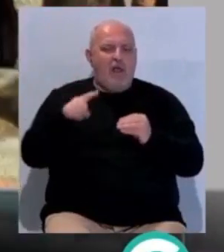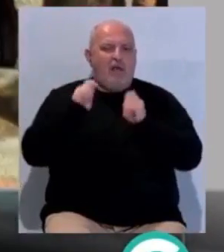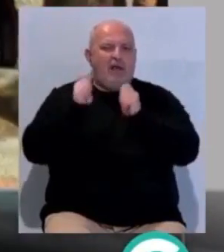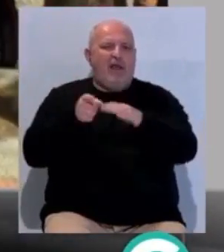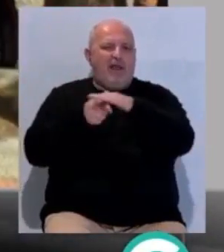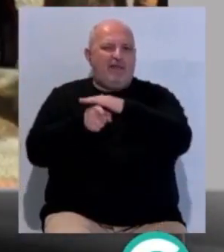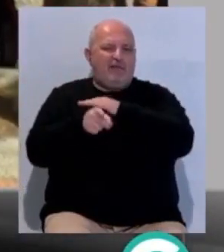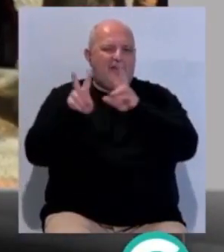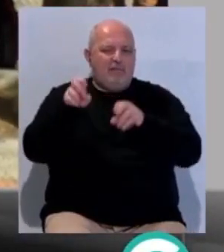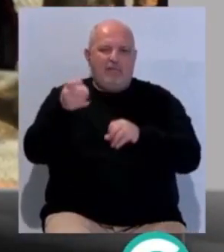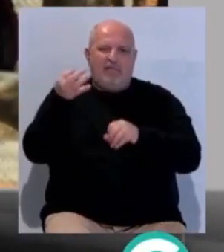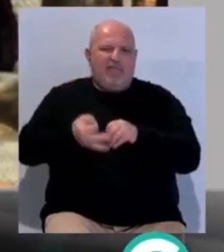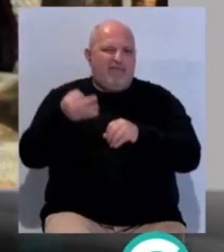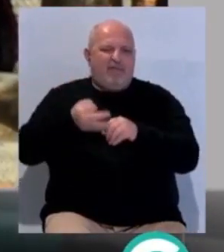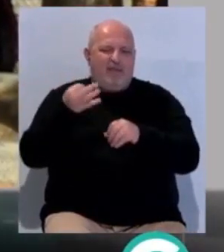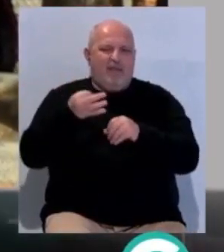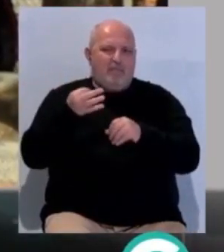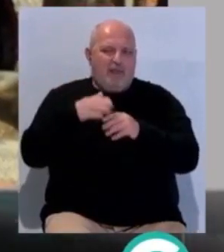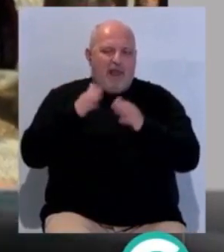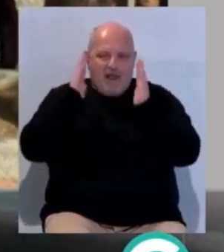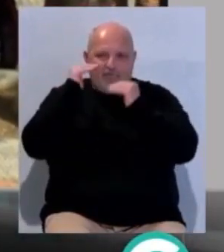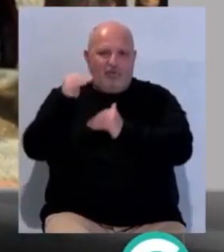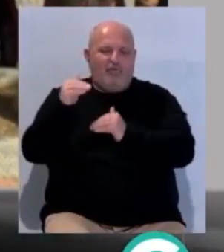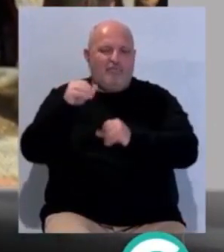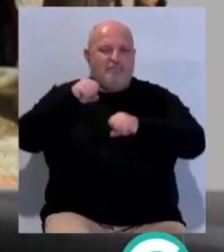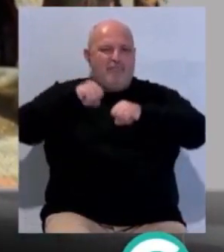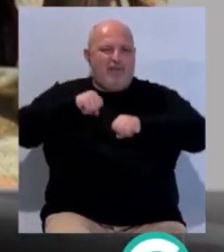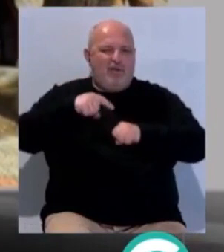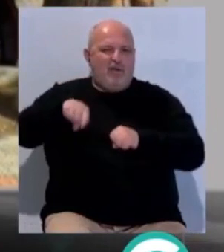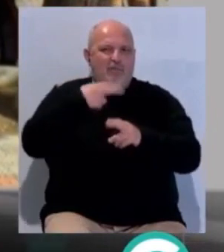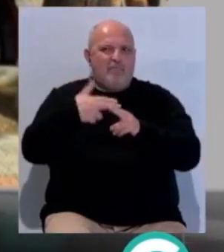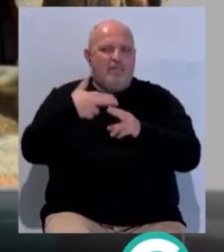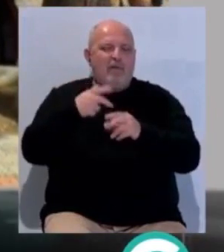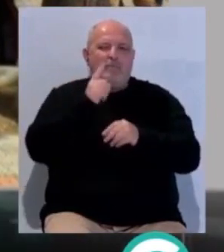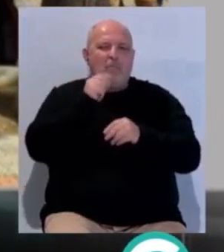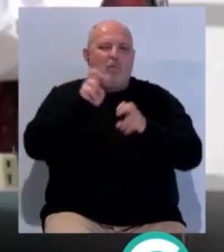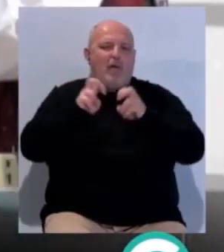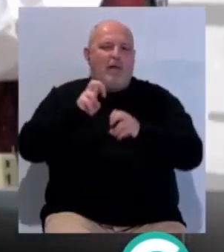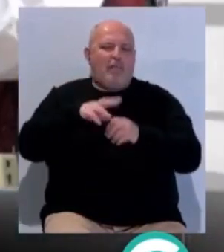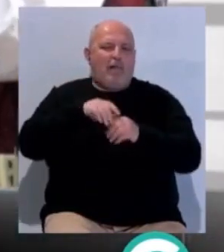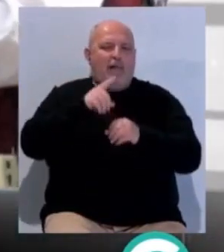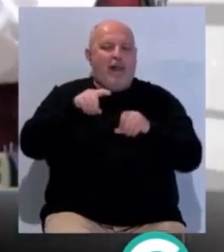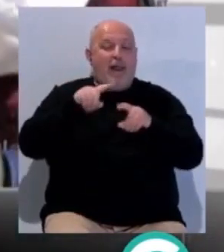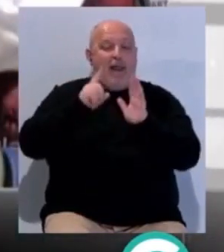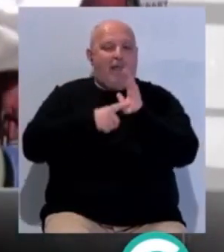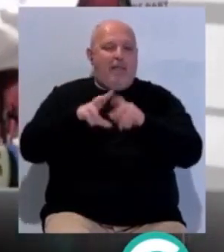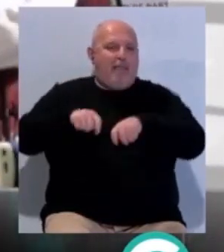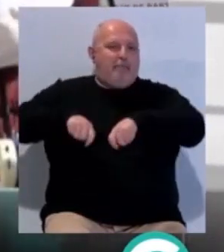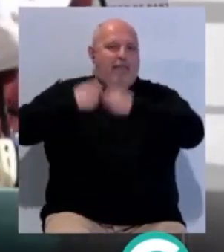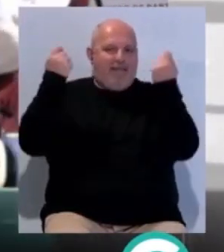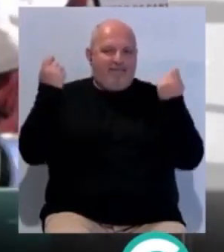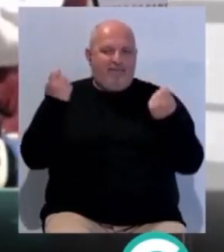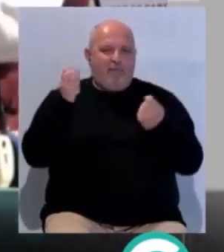de la gestión de esta materia fundamental para nuestros mayores y que está haciendo la política que siempre quiso hacer Moreno Monilla, cargarse la ley de dependencia para